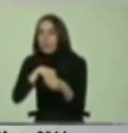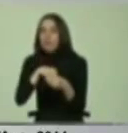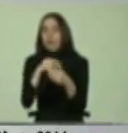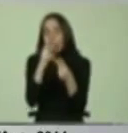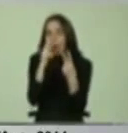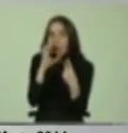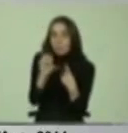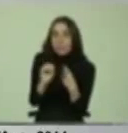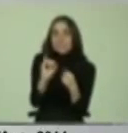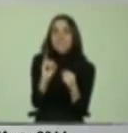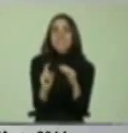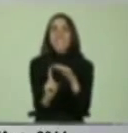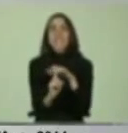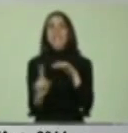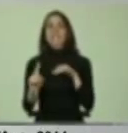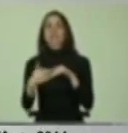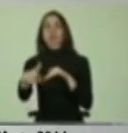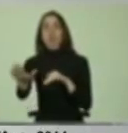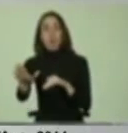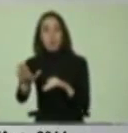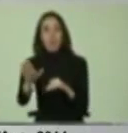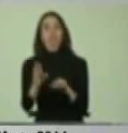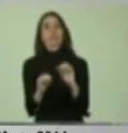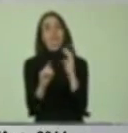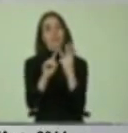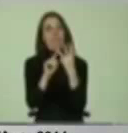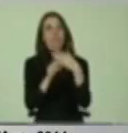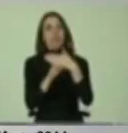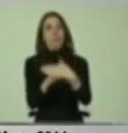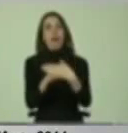exclusión. Un tercer elemento son las barreras al aprendizaje y participación.